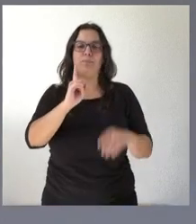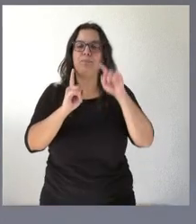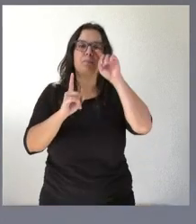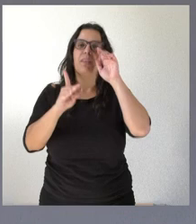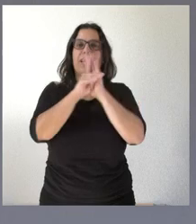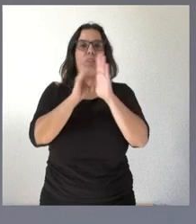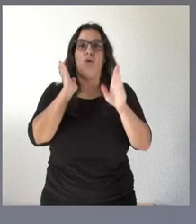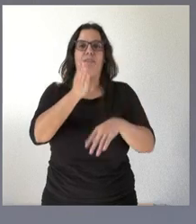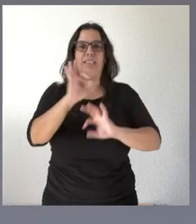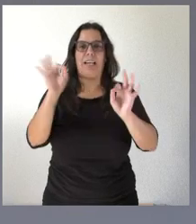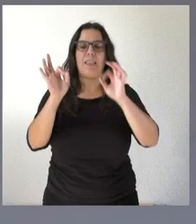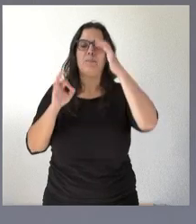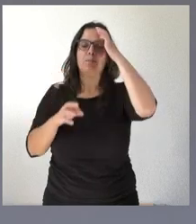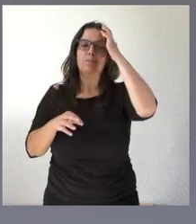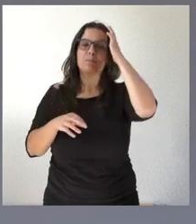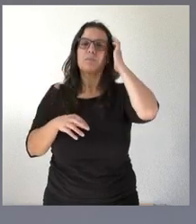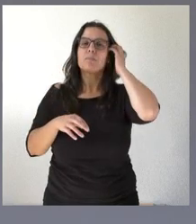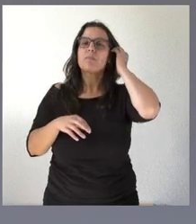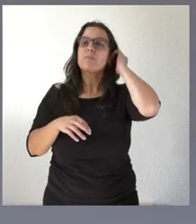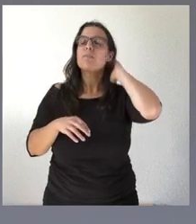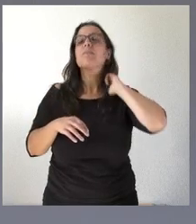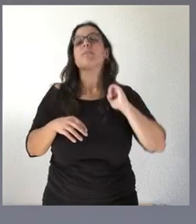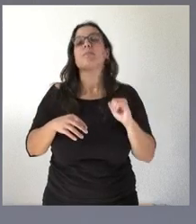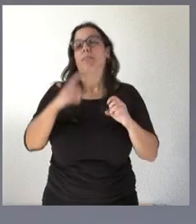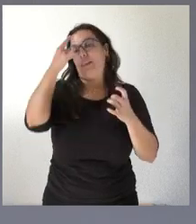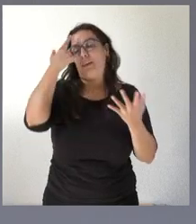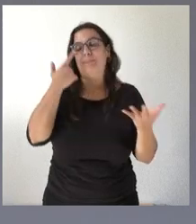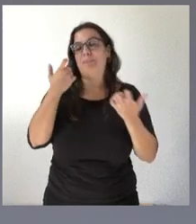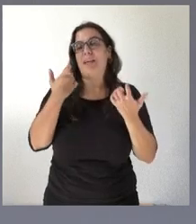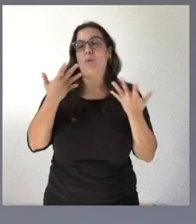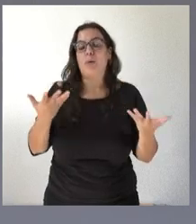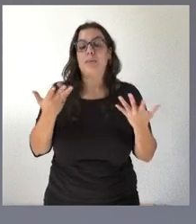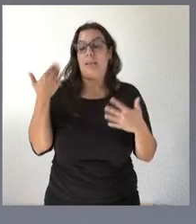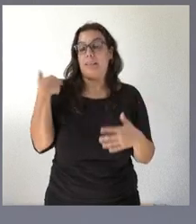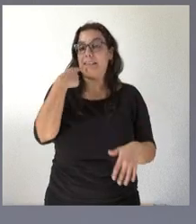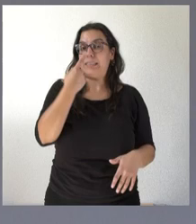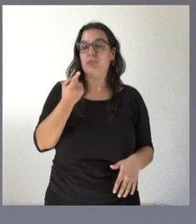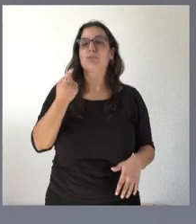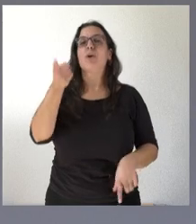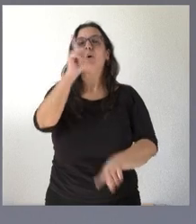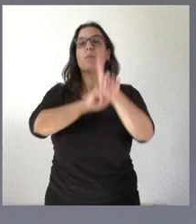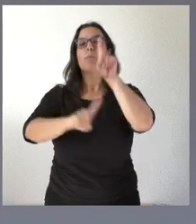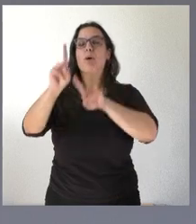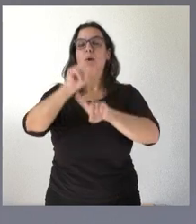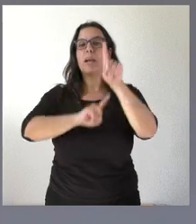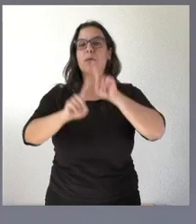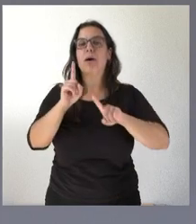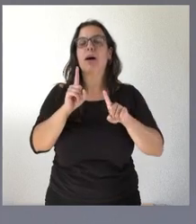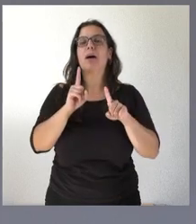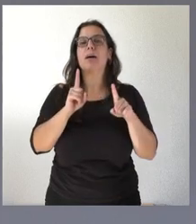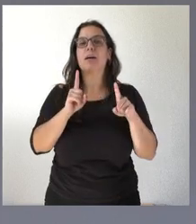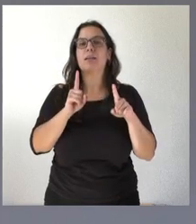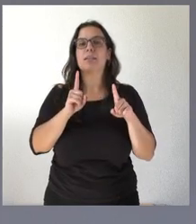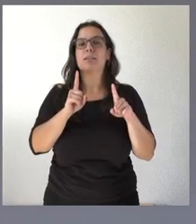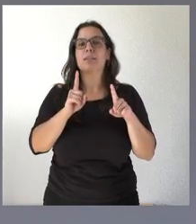evidente lo que es evidente es que como les decía anteriormente el problema tiene distintas